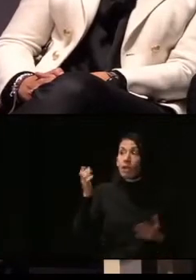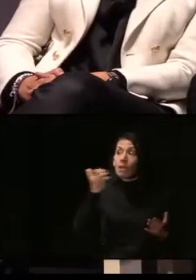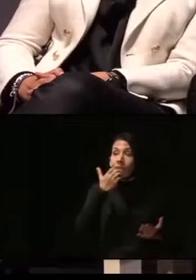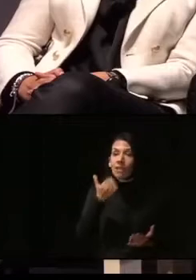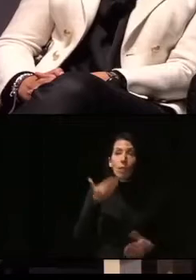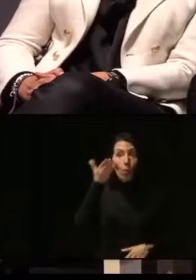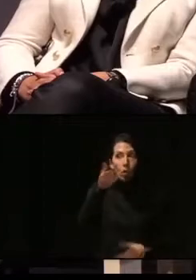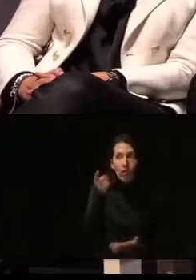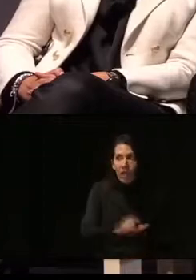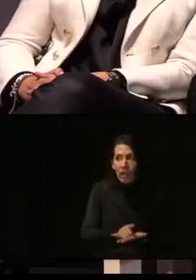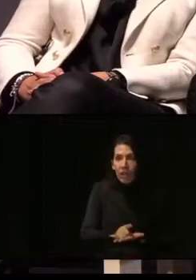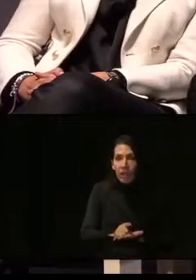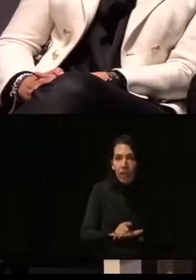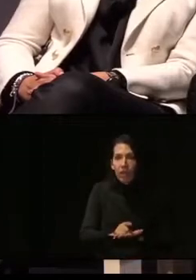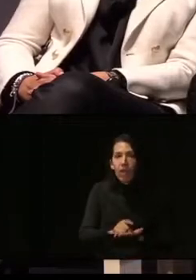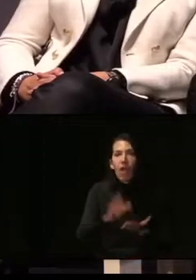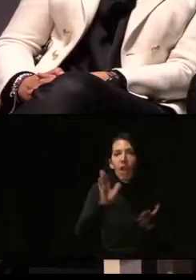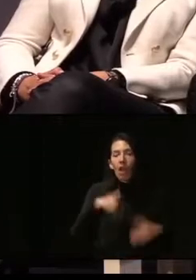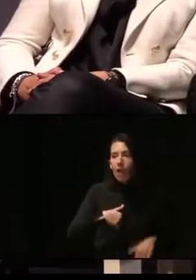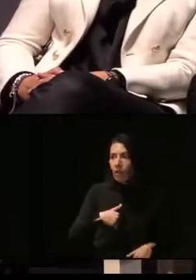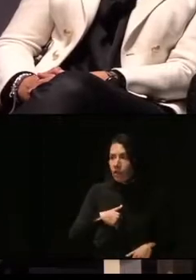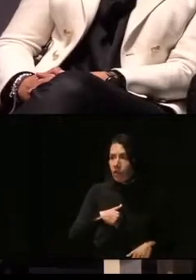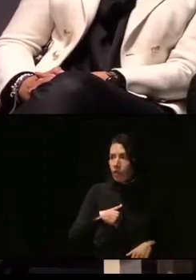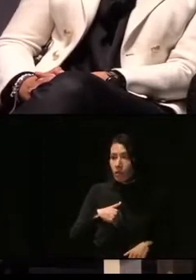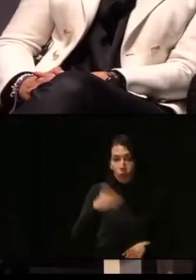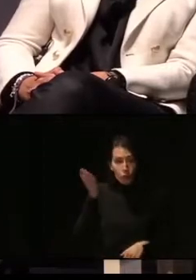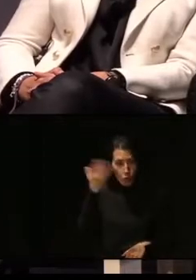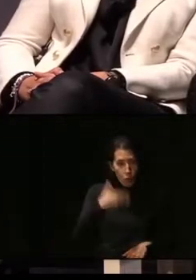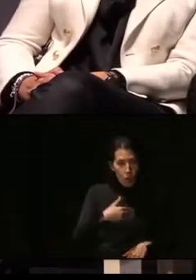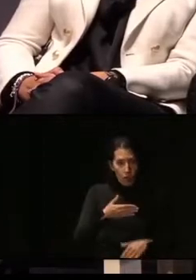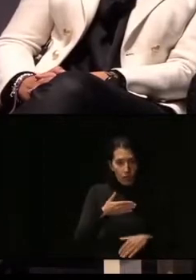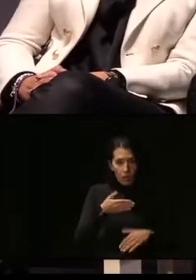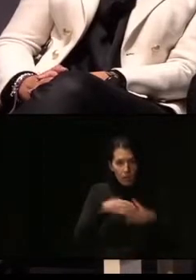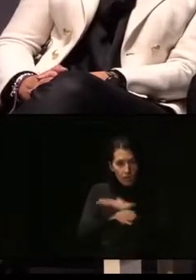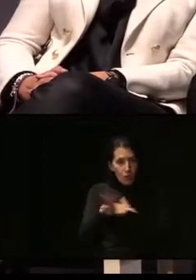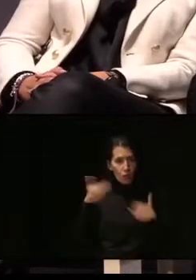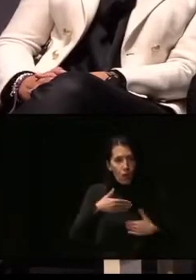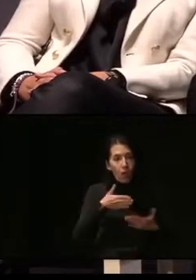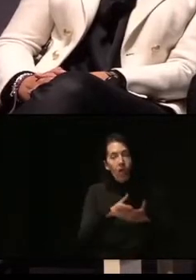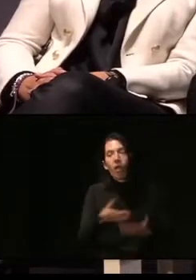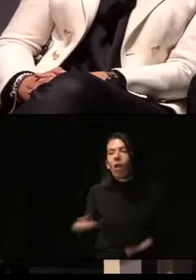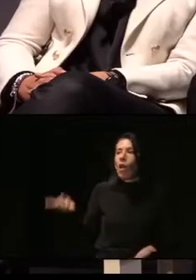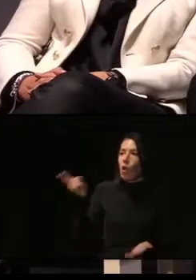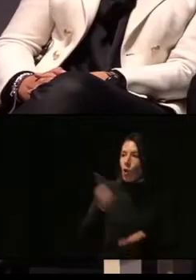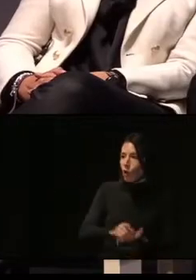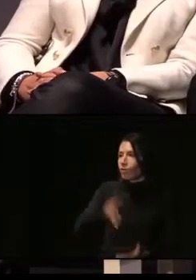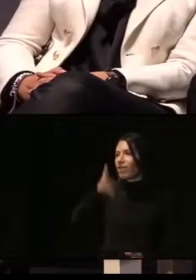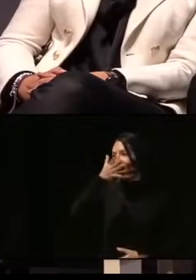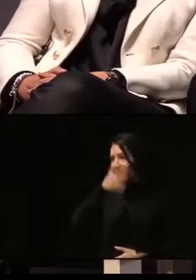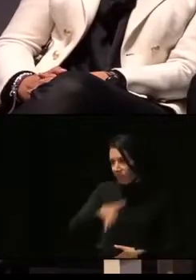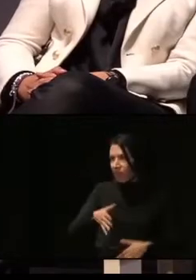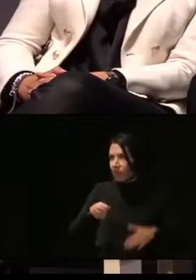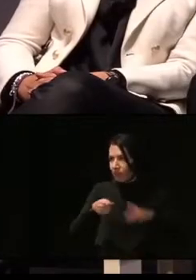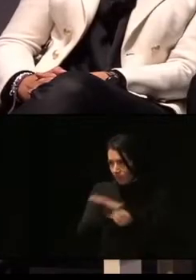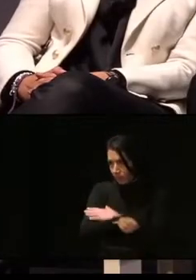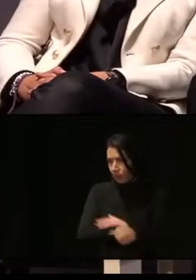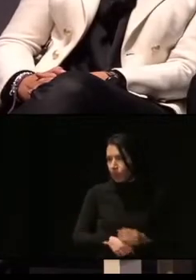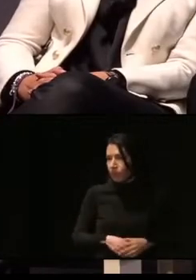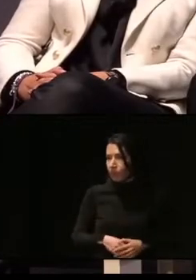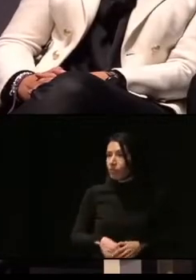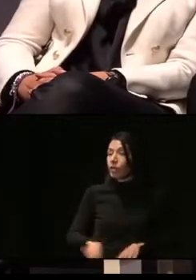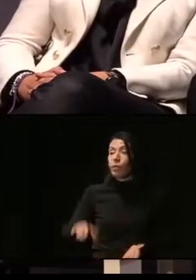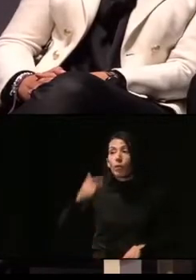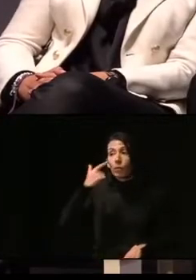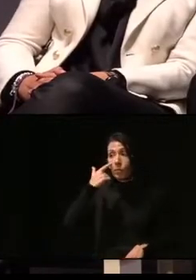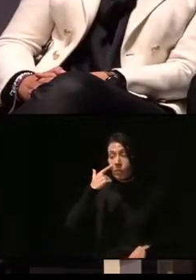nuevamente se volvieran a advertir la ausencia de esas medidas, se volvería a denunciar el hecho. Pero,